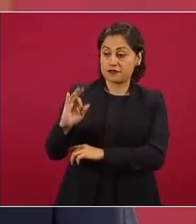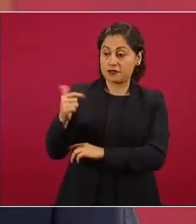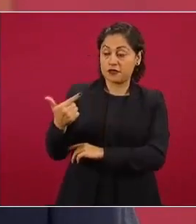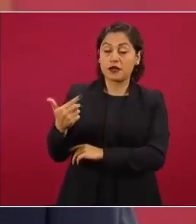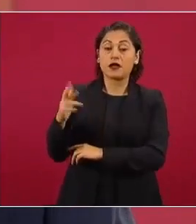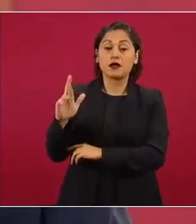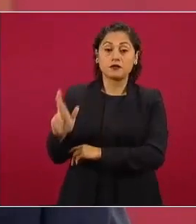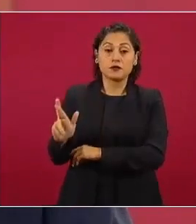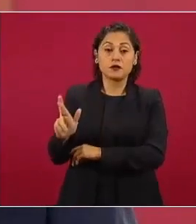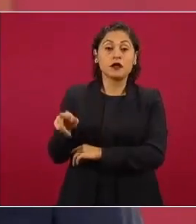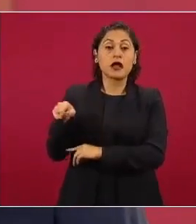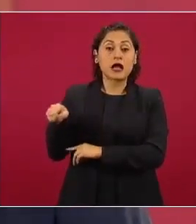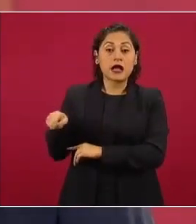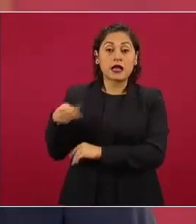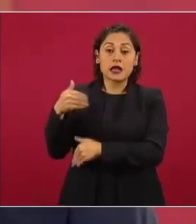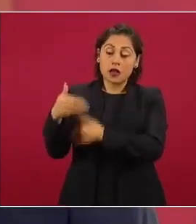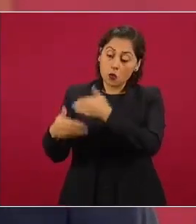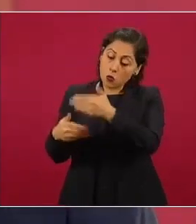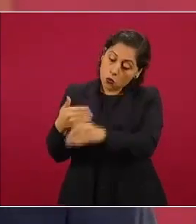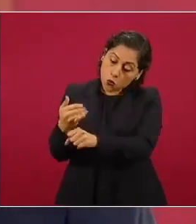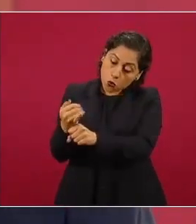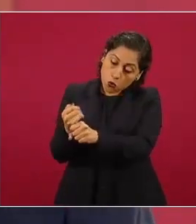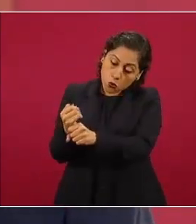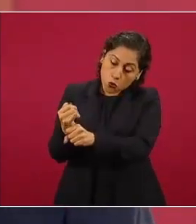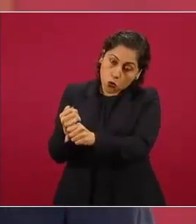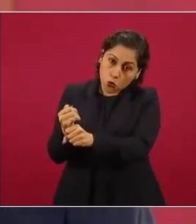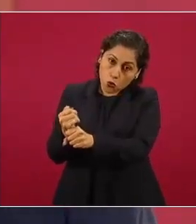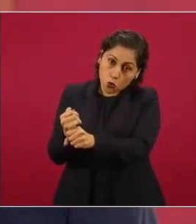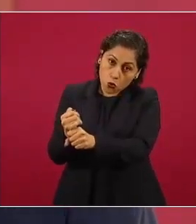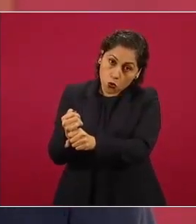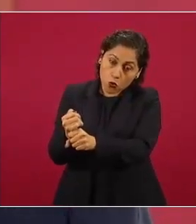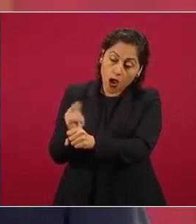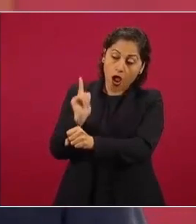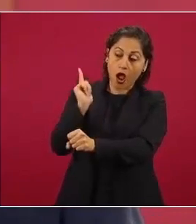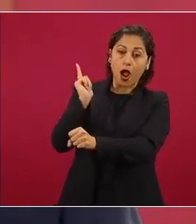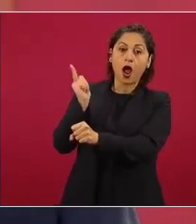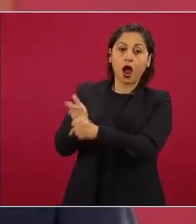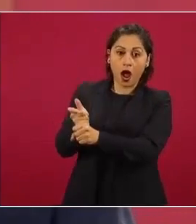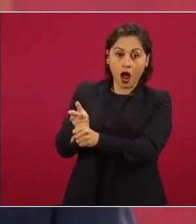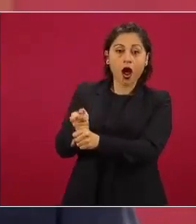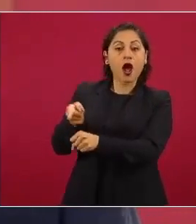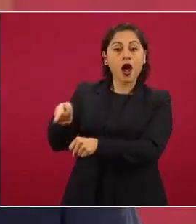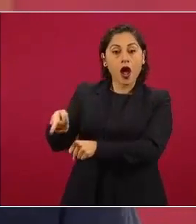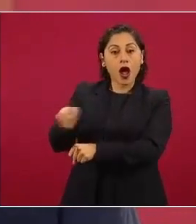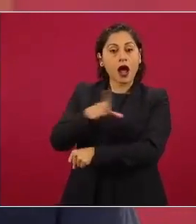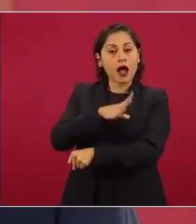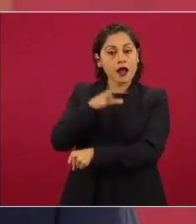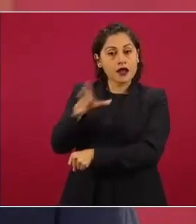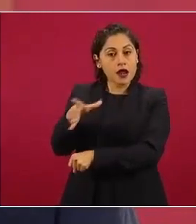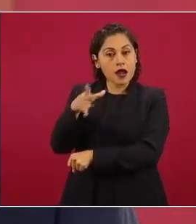encuentra de que hay culpabilidad